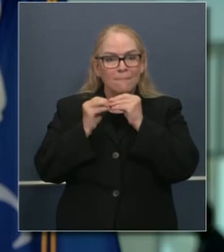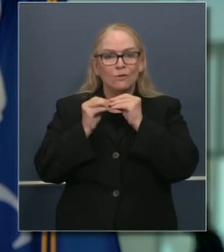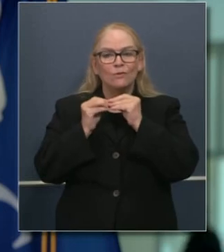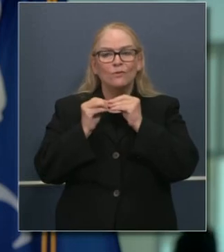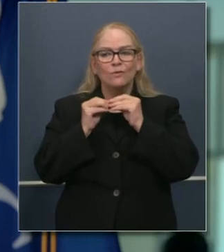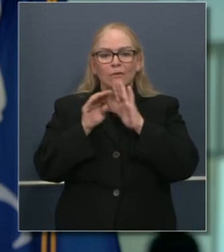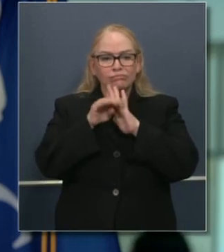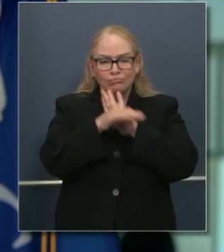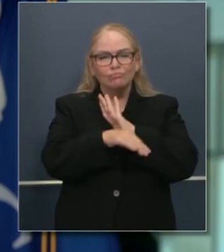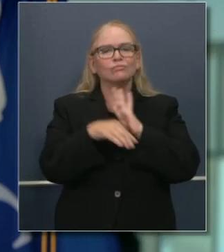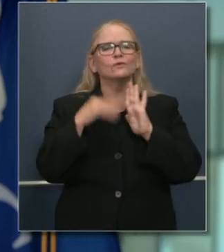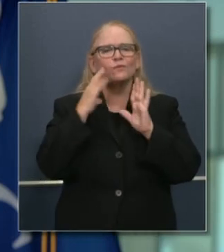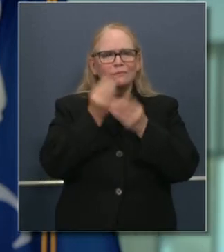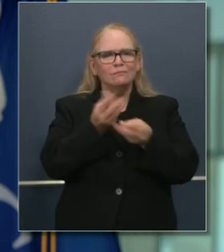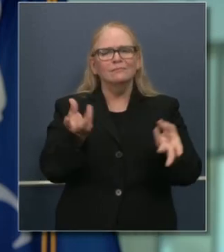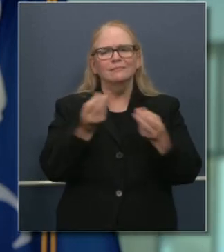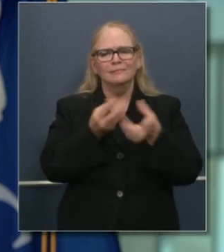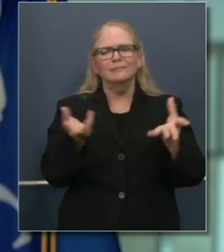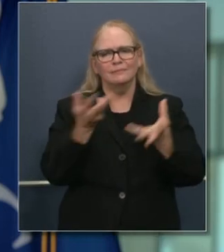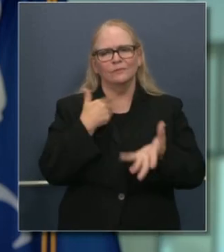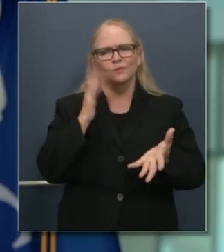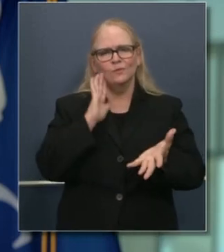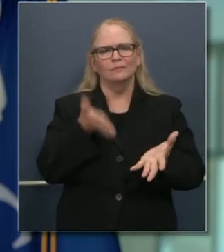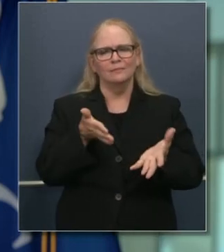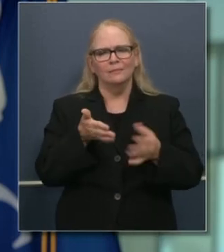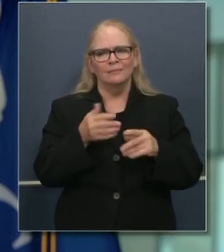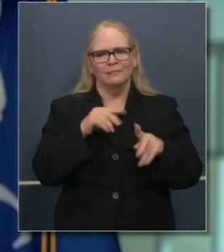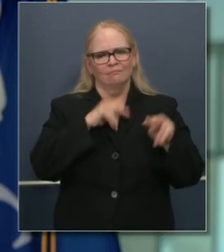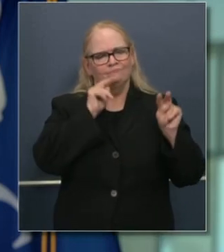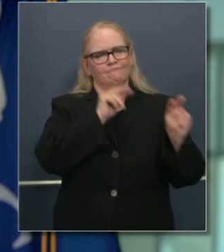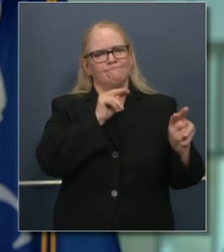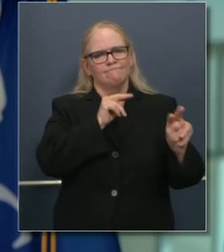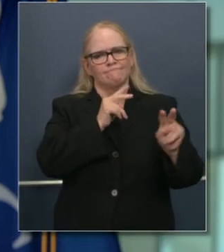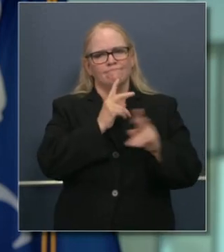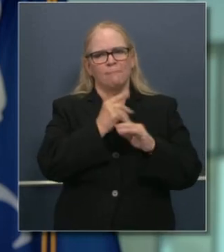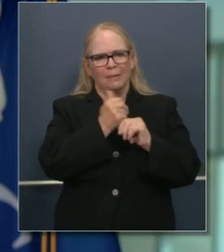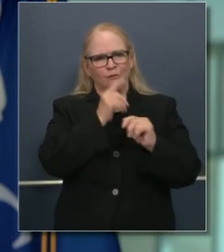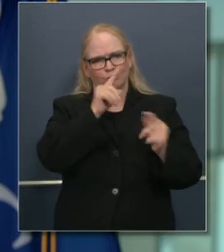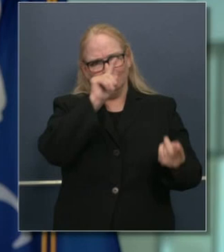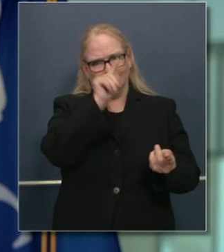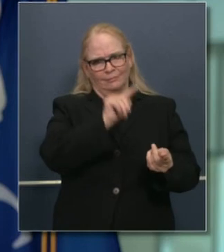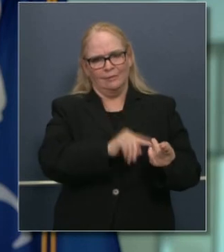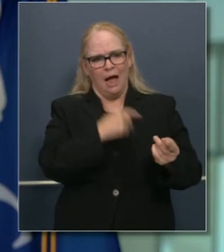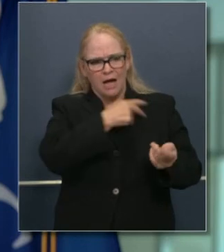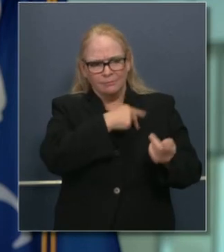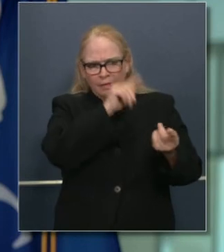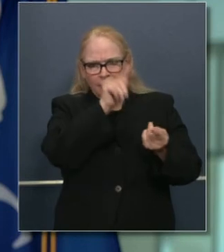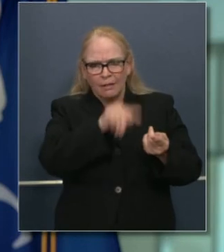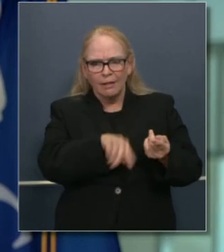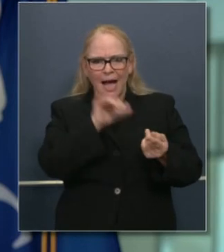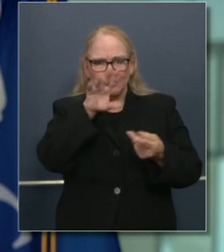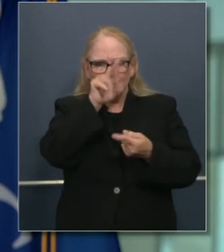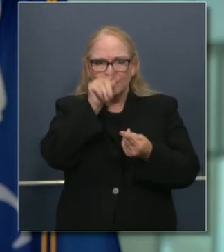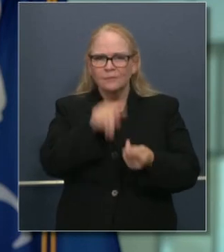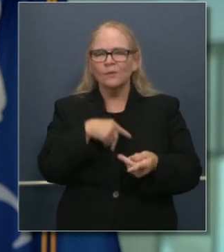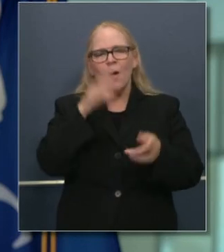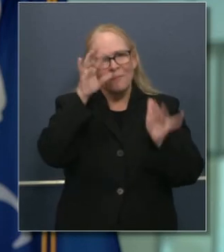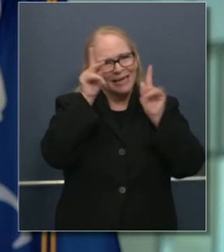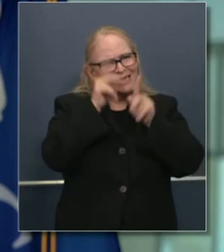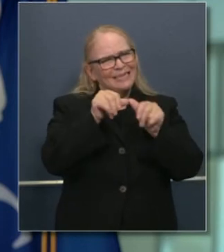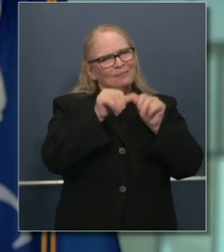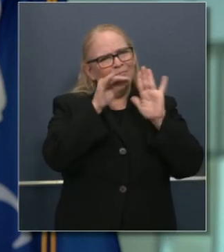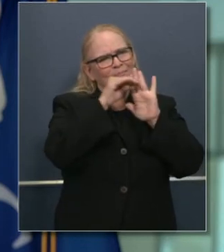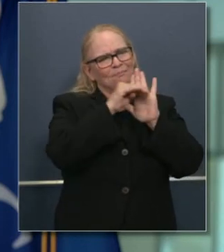positividad, que creemos que van en la dirección adecuada, ingreso a hospitalizaciones,